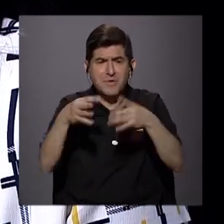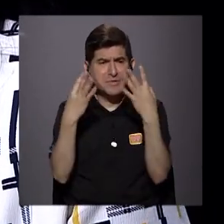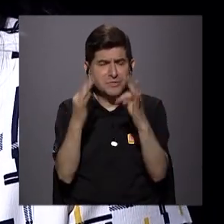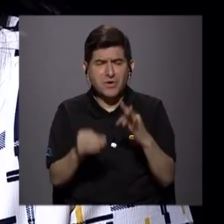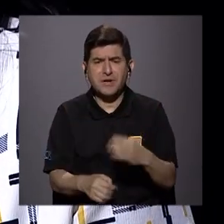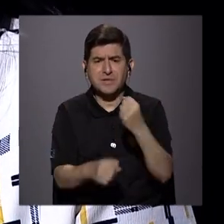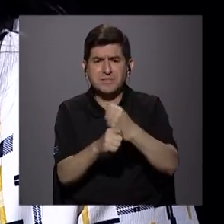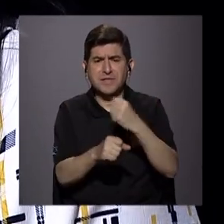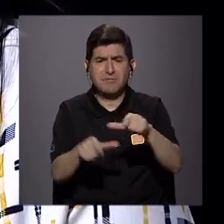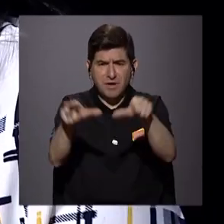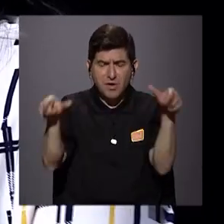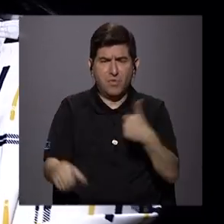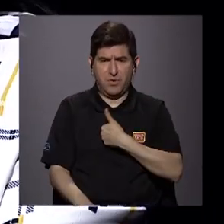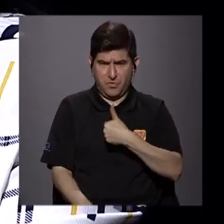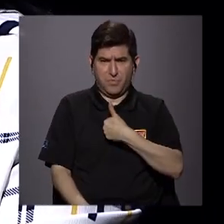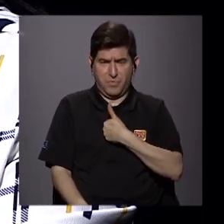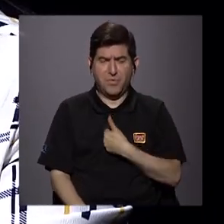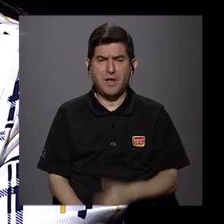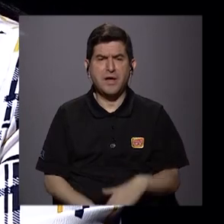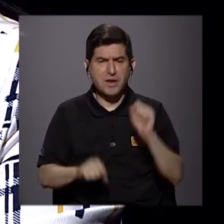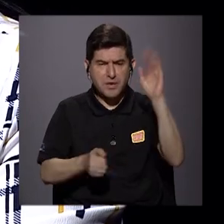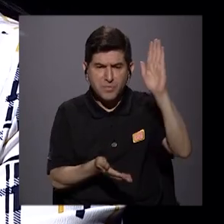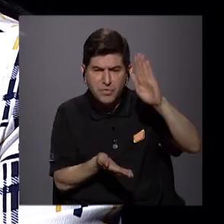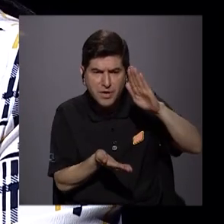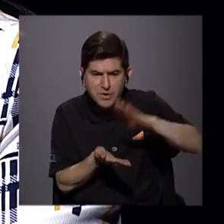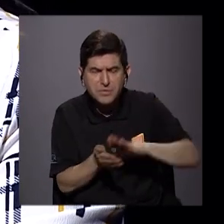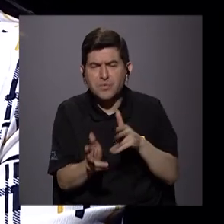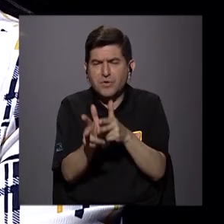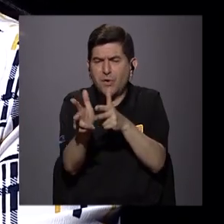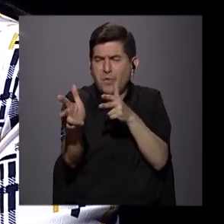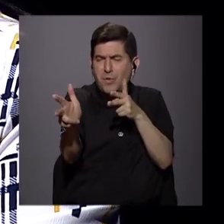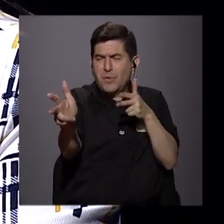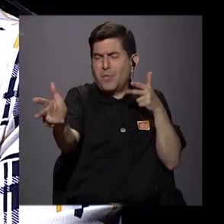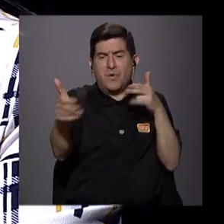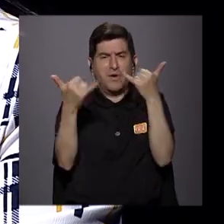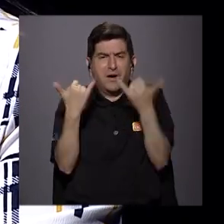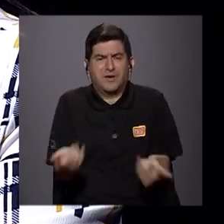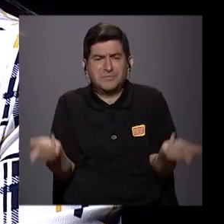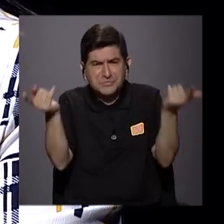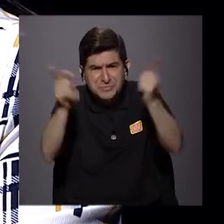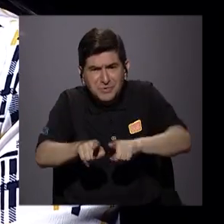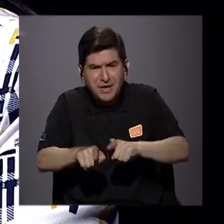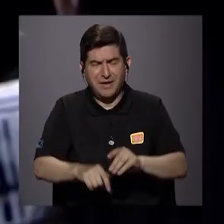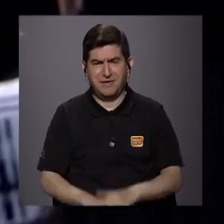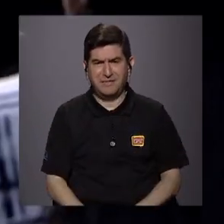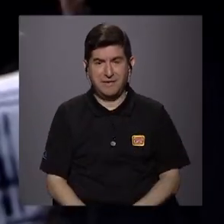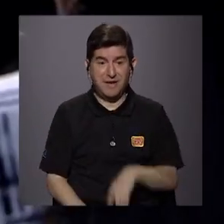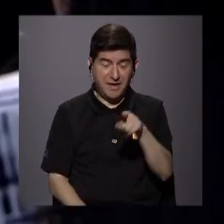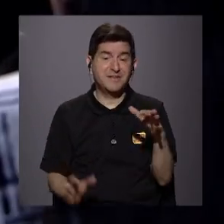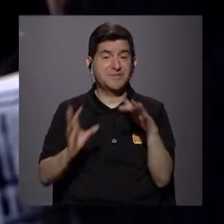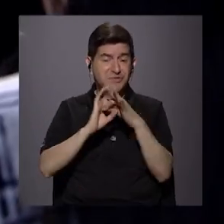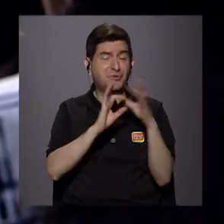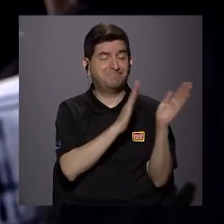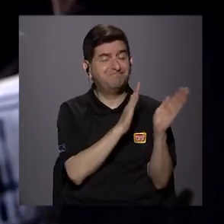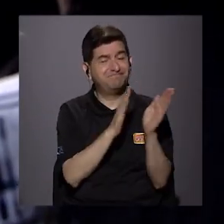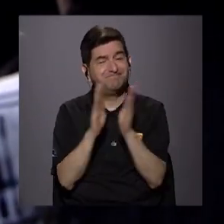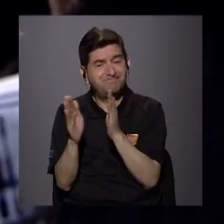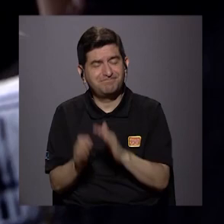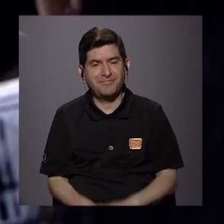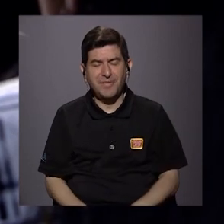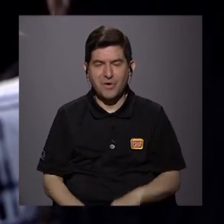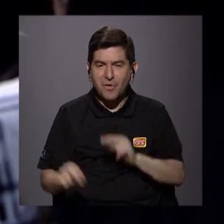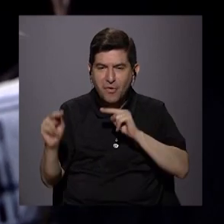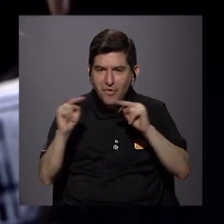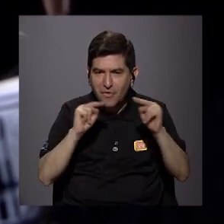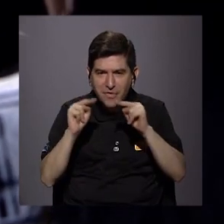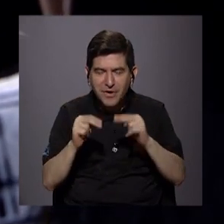de conseguir empleos en la zona y también reducir un poco la congestión vehicular que hay actualmente, ¿verdad? Entonces todo eso tiene que ver con planificación, con